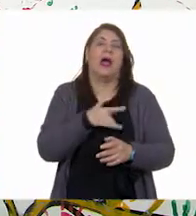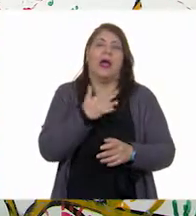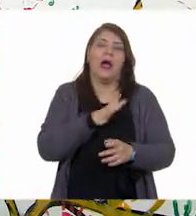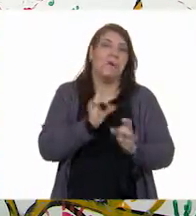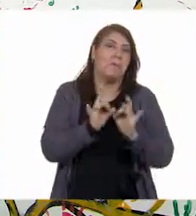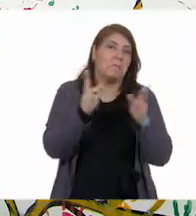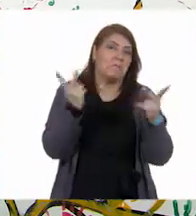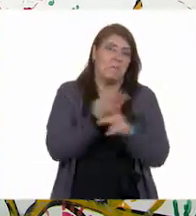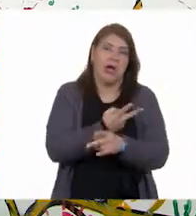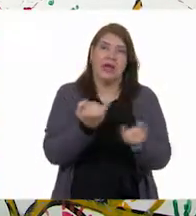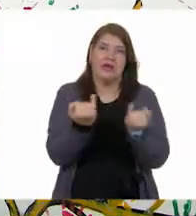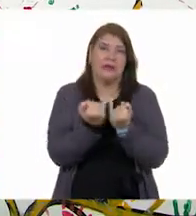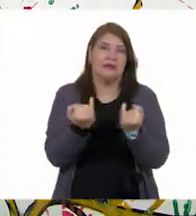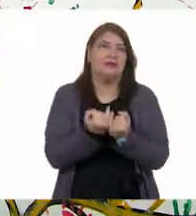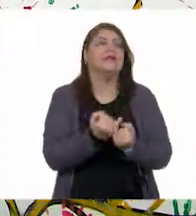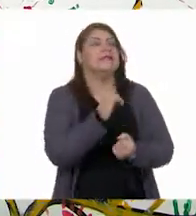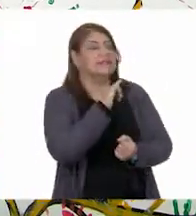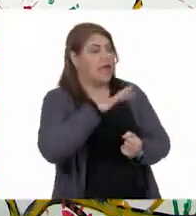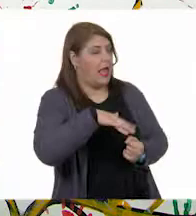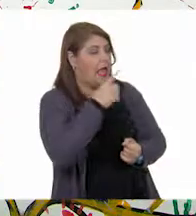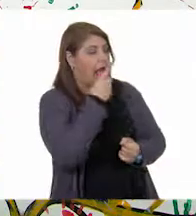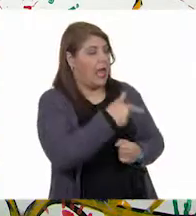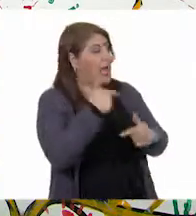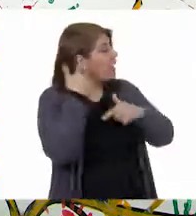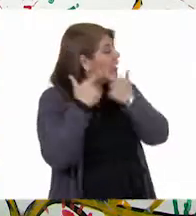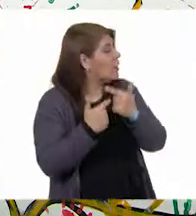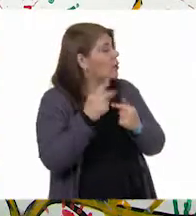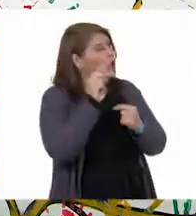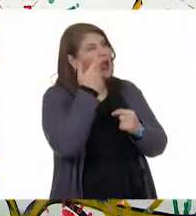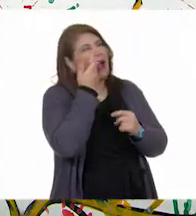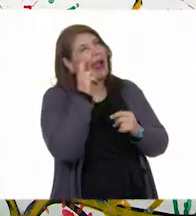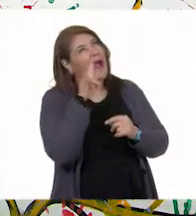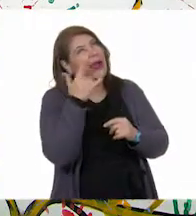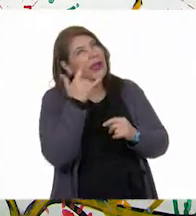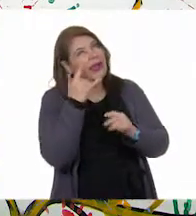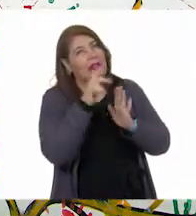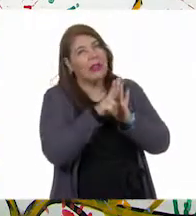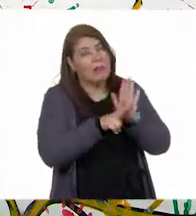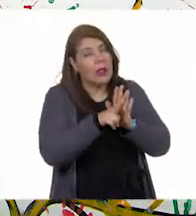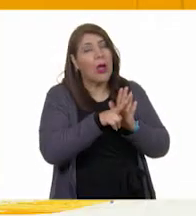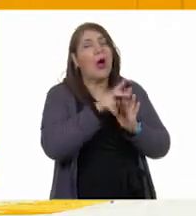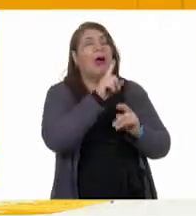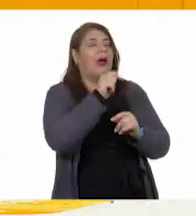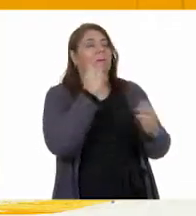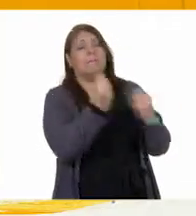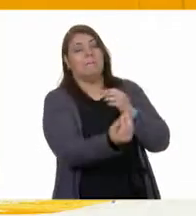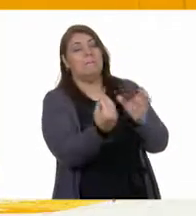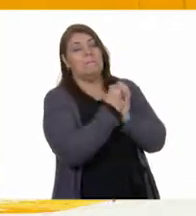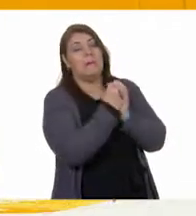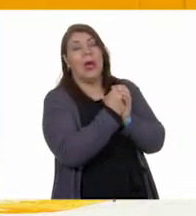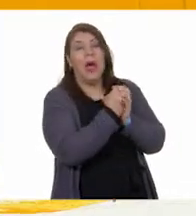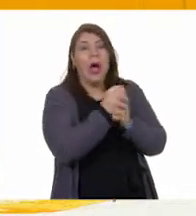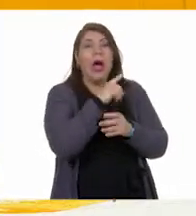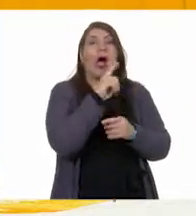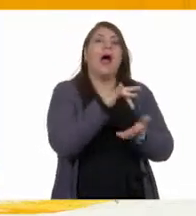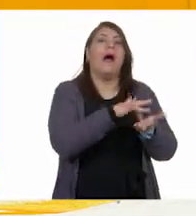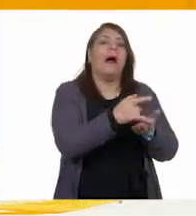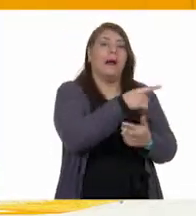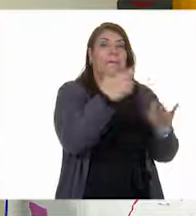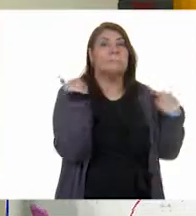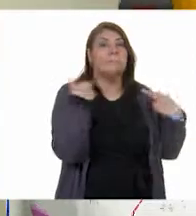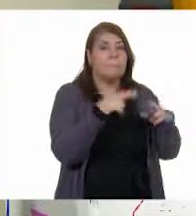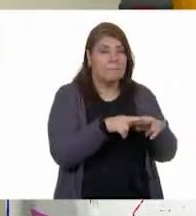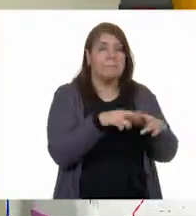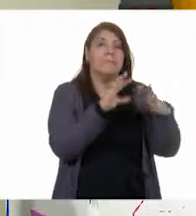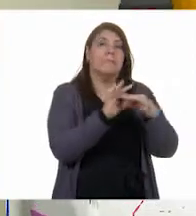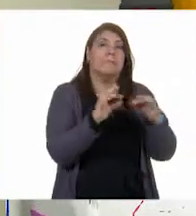ejemplo, al comenzar la clase, Gloria no quería ver el video y tampoco quería escucharme. Pero después, gracias al apoyo de la maestra, pudimos ver